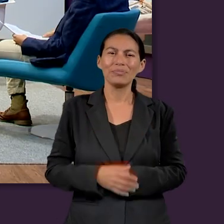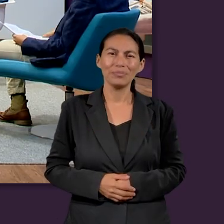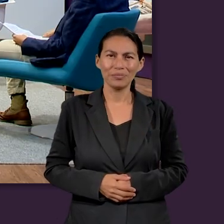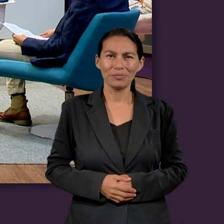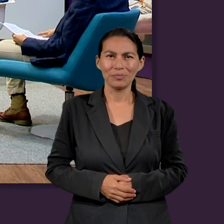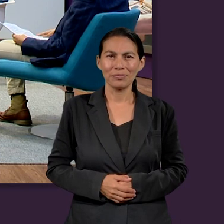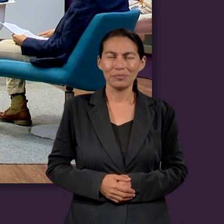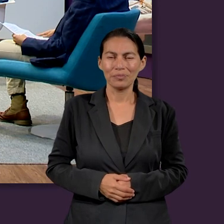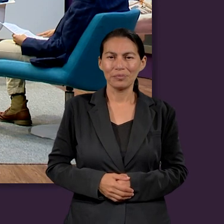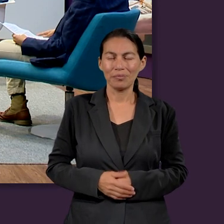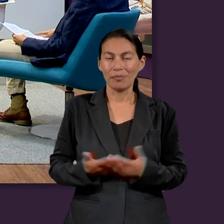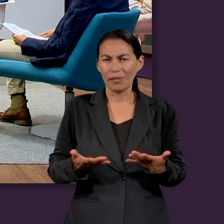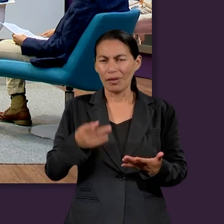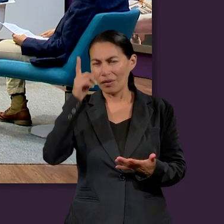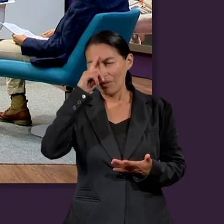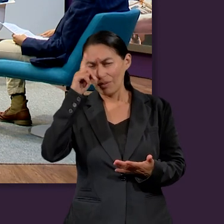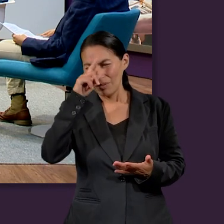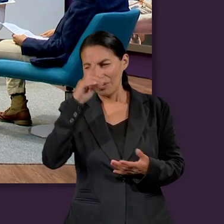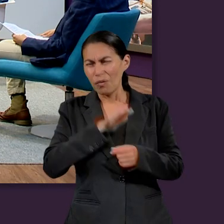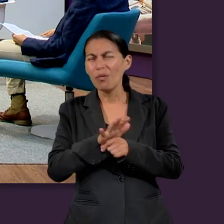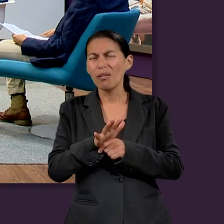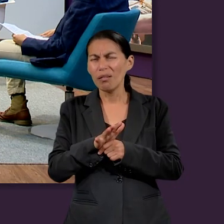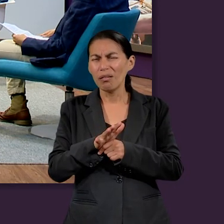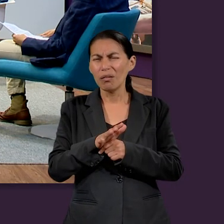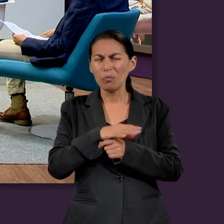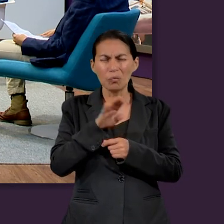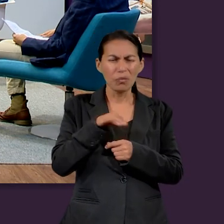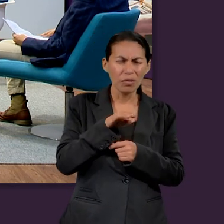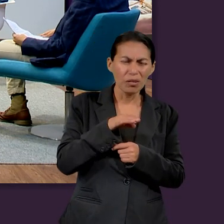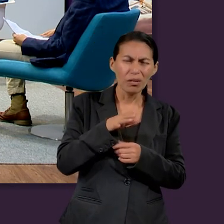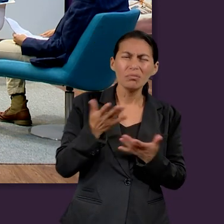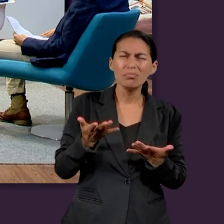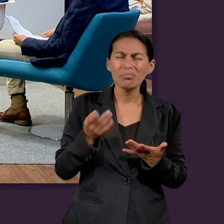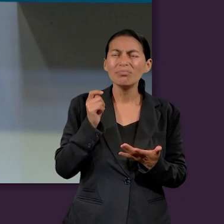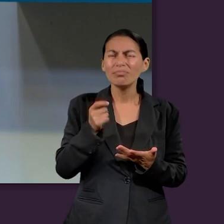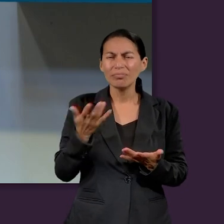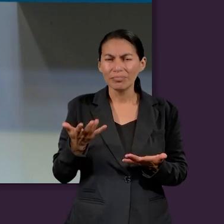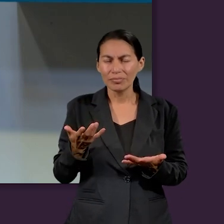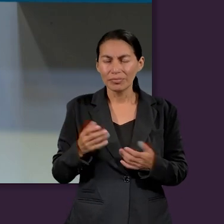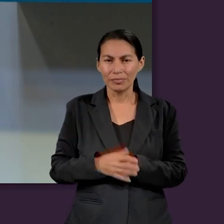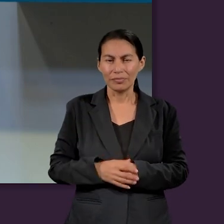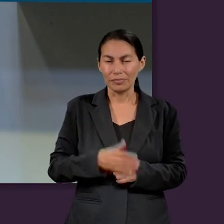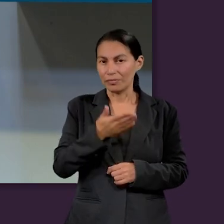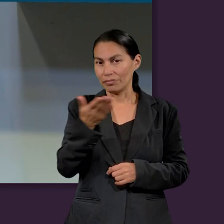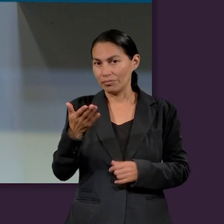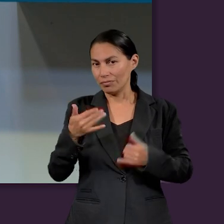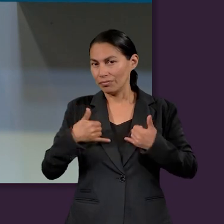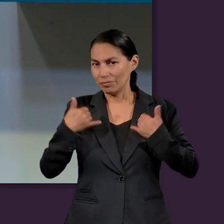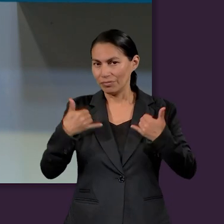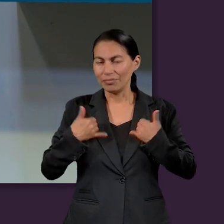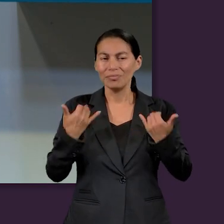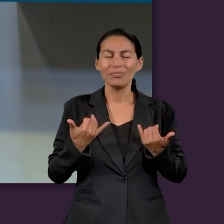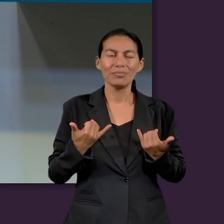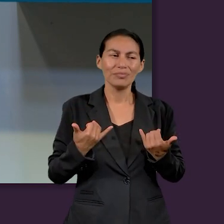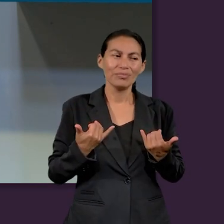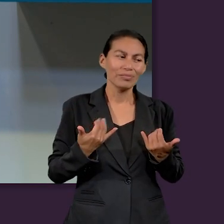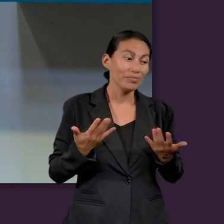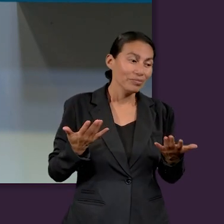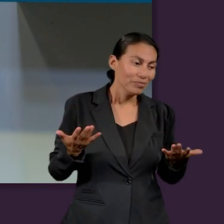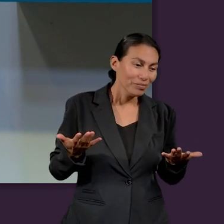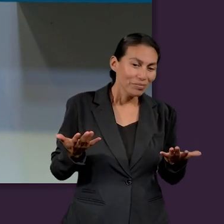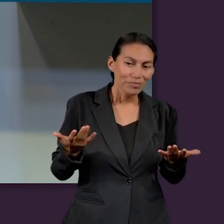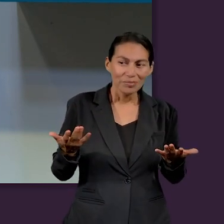comentario. Entonces, buscar consejos. ¿Qué consejos? Ustedes, como jóvenes, pues,